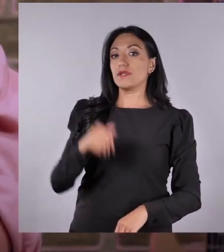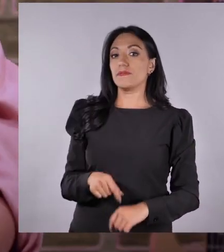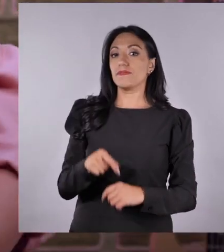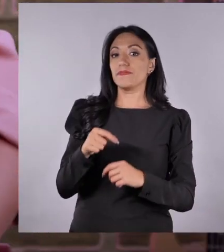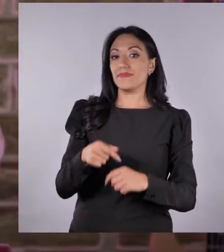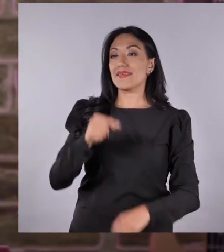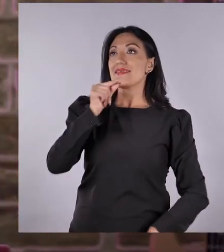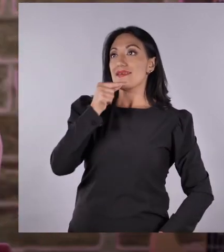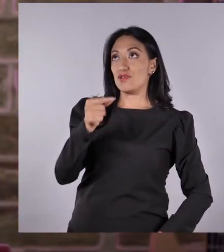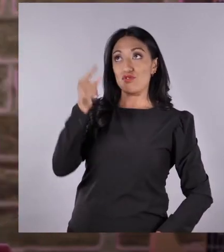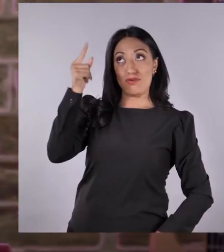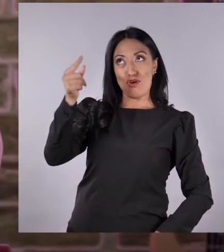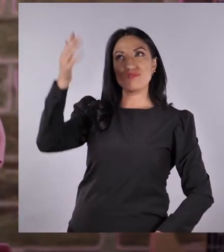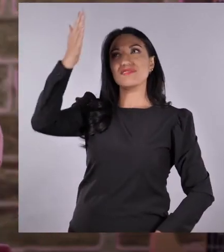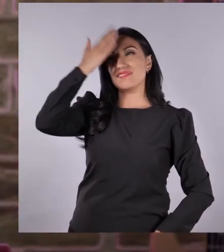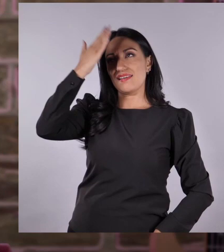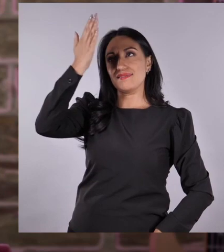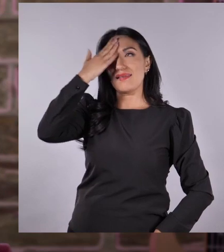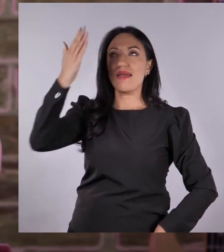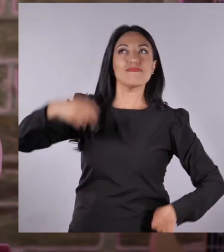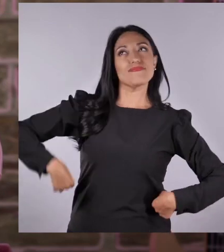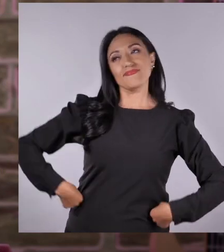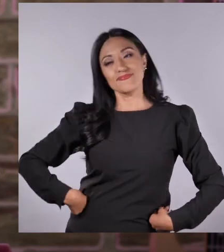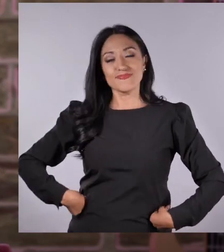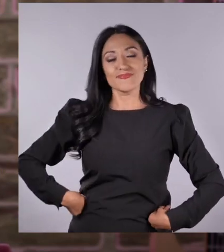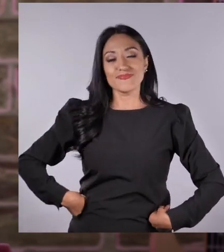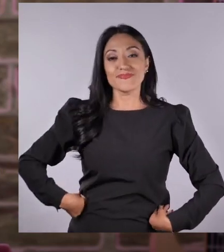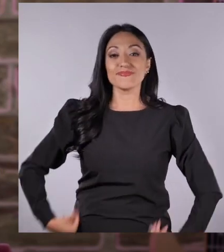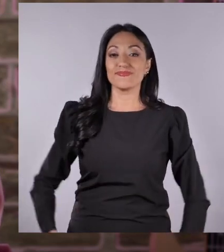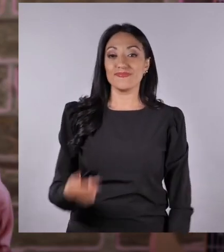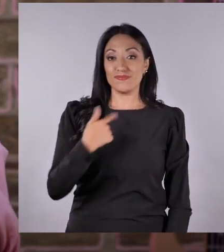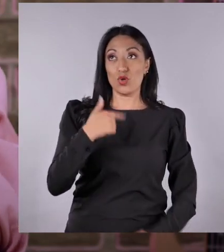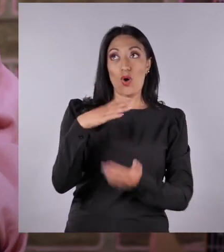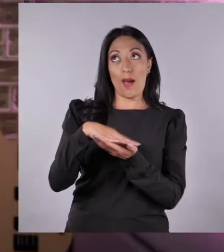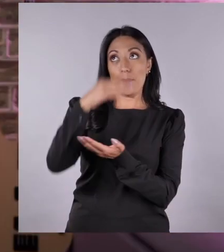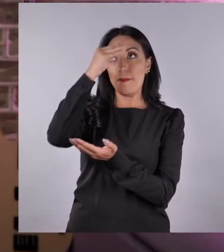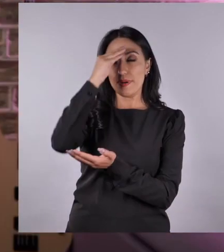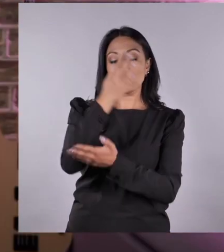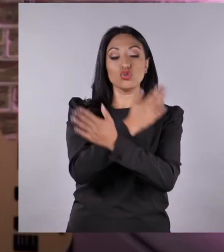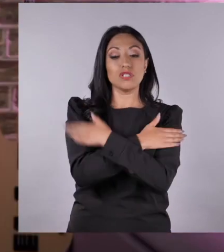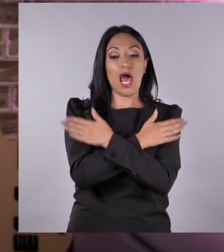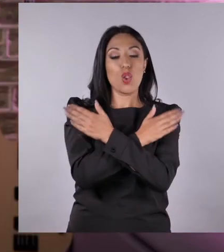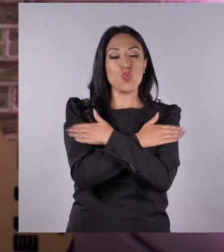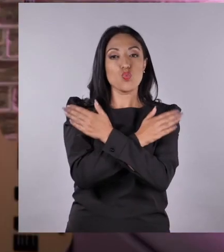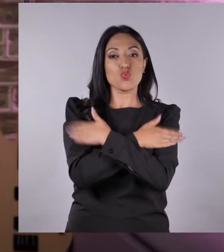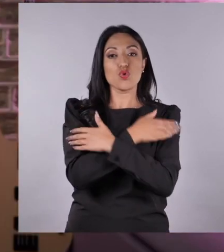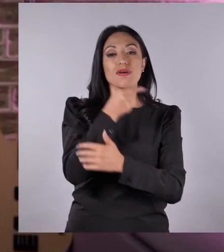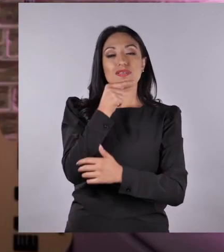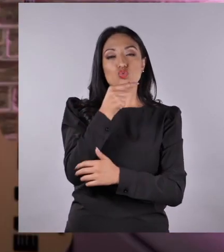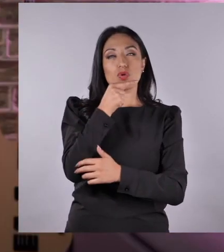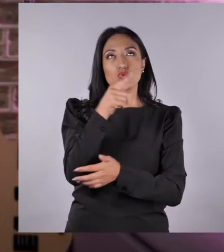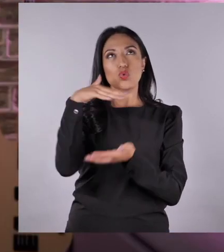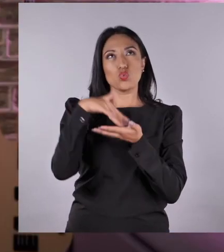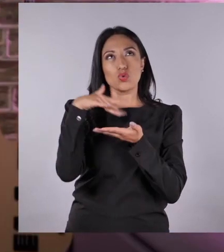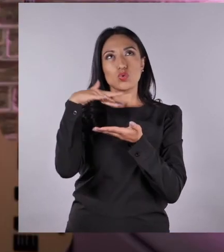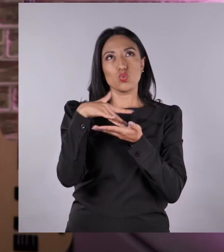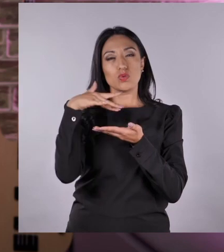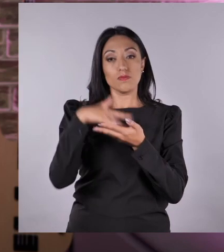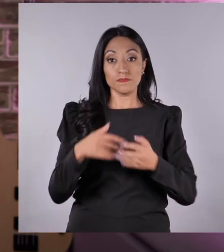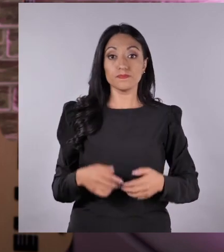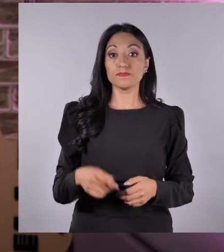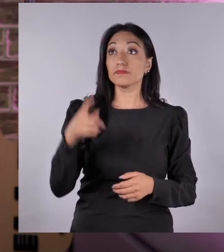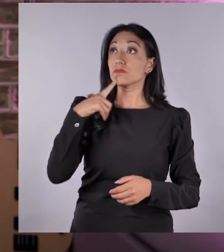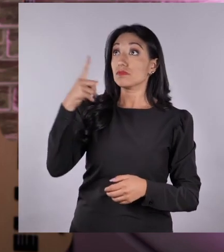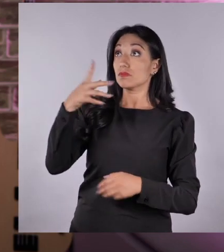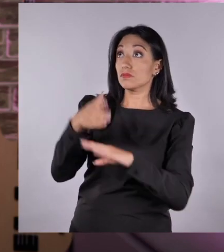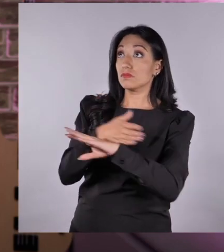Nick. Allí mi cani. ¿Creías que me ibas a sorprender? ¡Ja! Yo ya me puse a estudiar los saludos en Kichwa para no olvidarme.